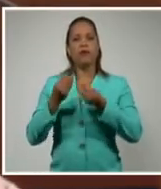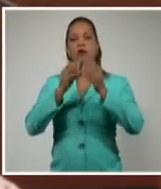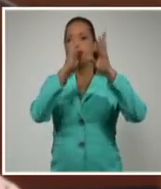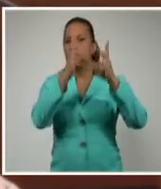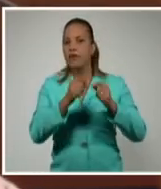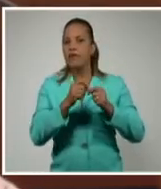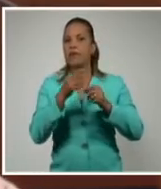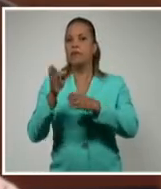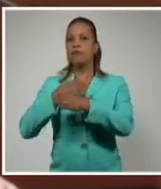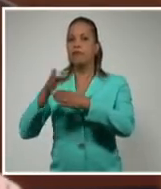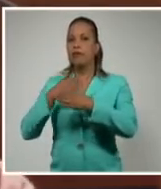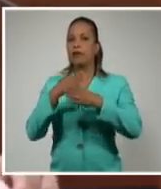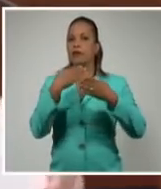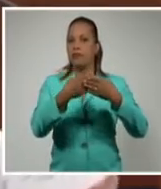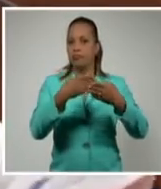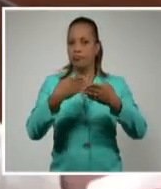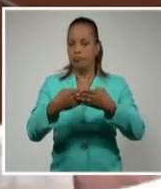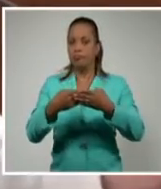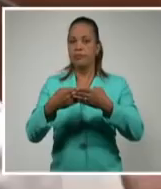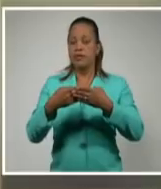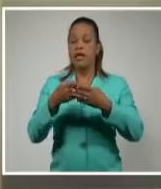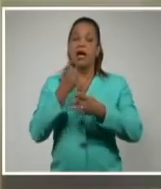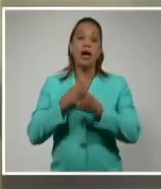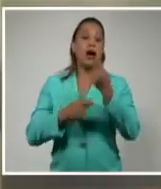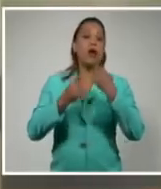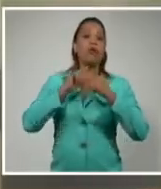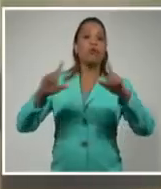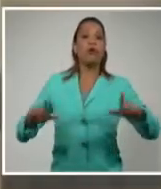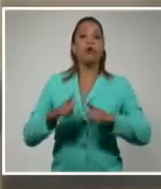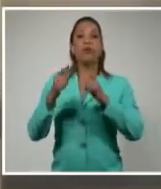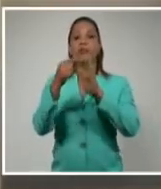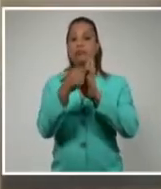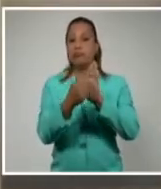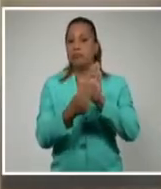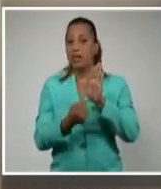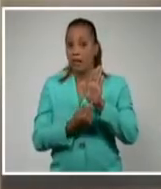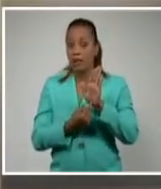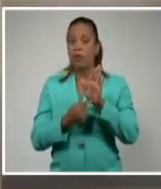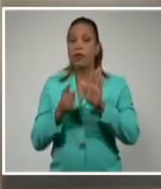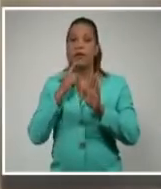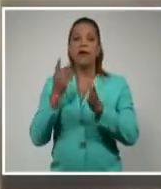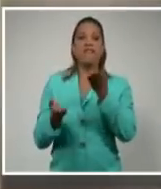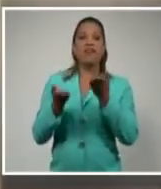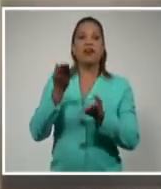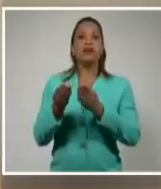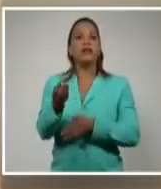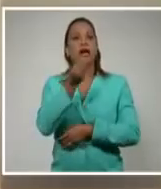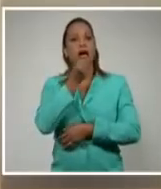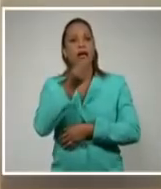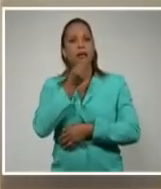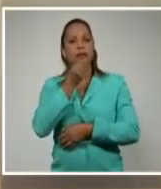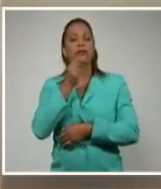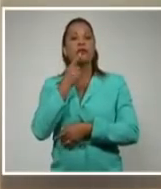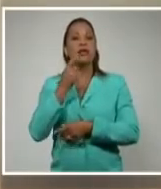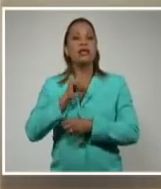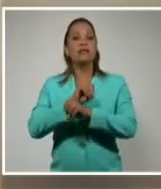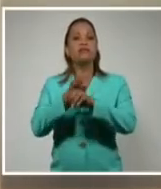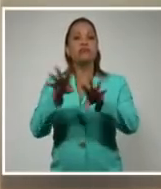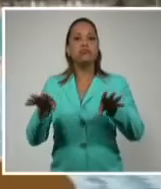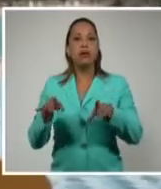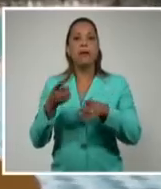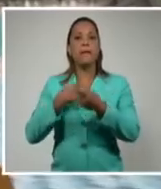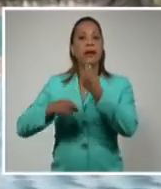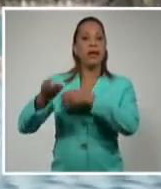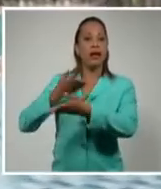por sectores. Aún cuando se cumplen varios indicadores, sobre todo en el balance de alimentos y la circulación mercantil,